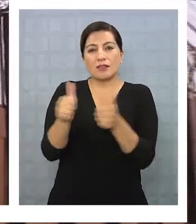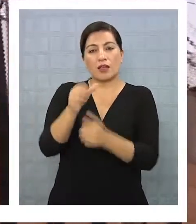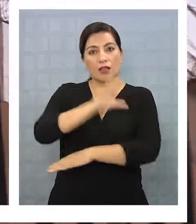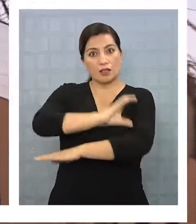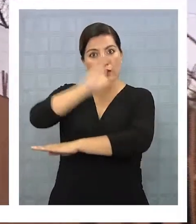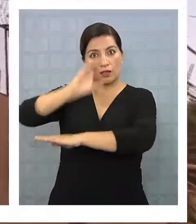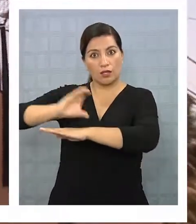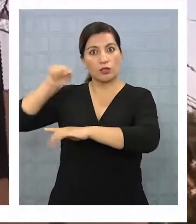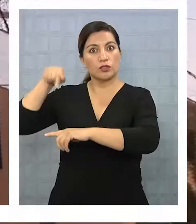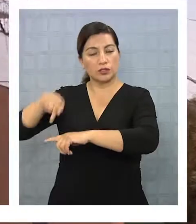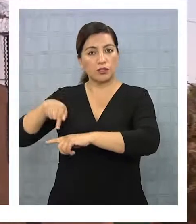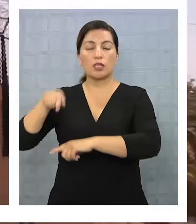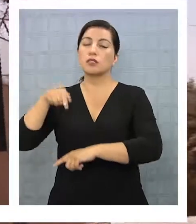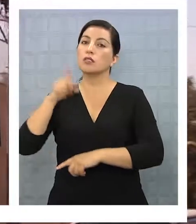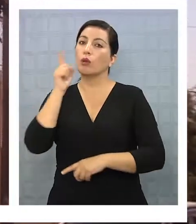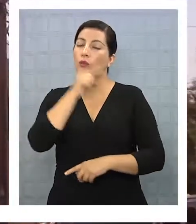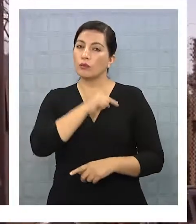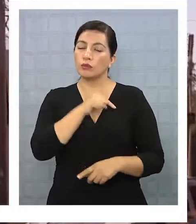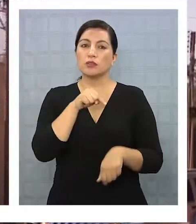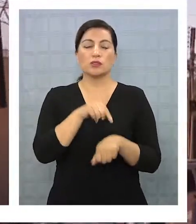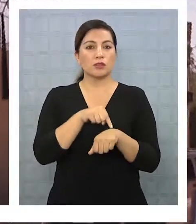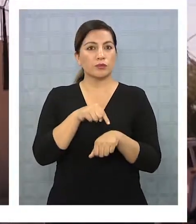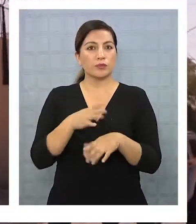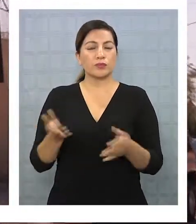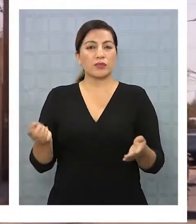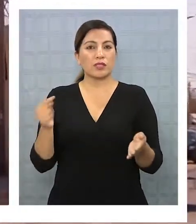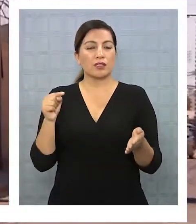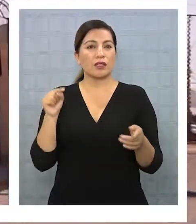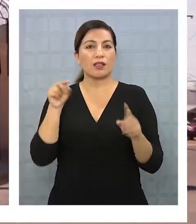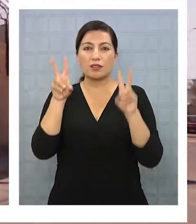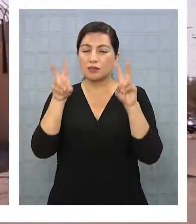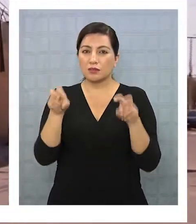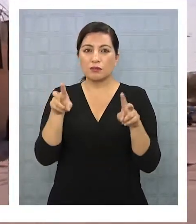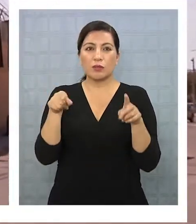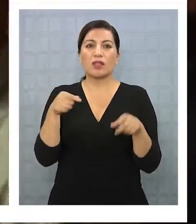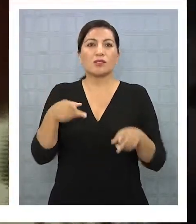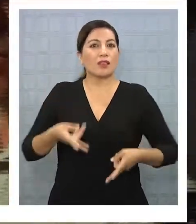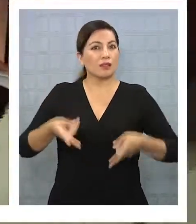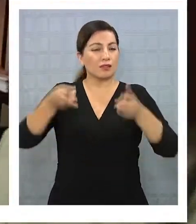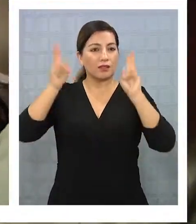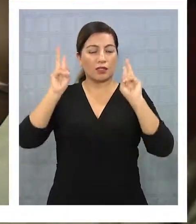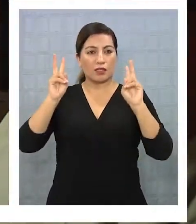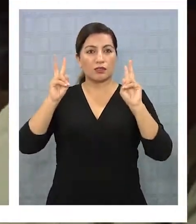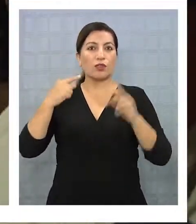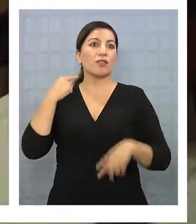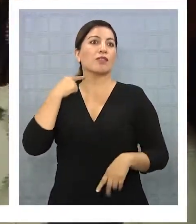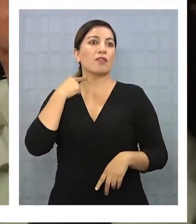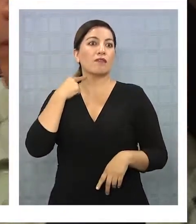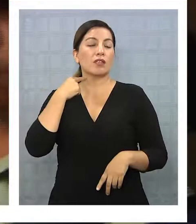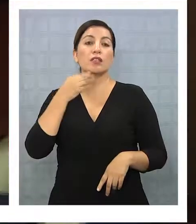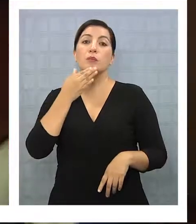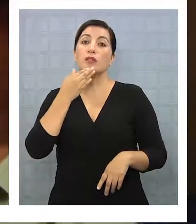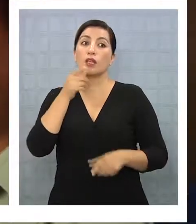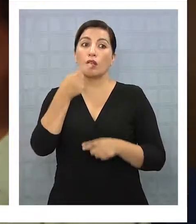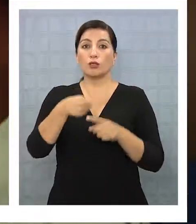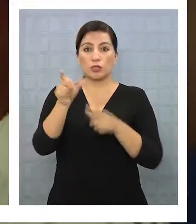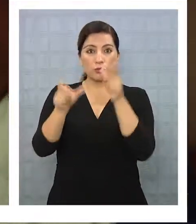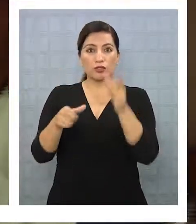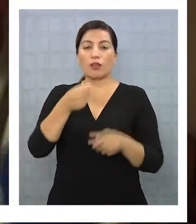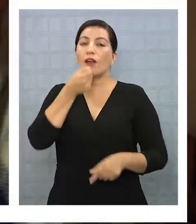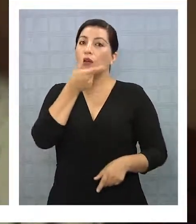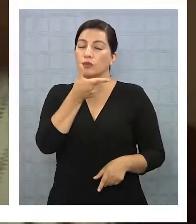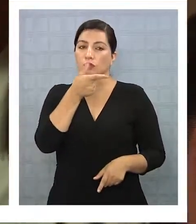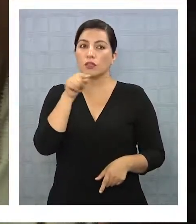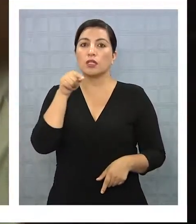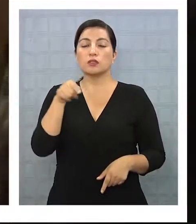pues en este último hay temas que la justicia debe resolver garantizando los derechos de víctimas y acusados. En cuanto a las